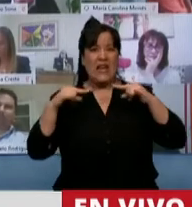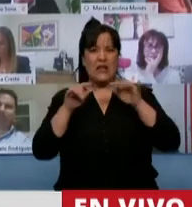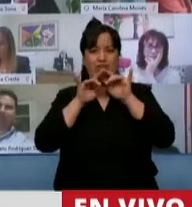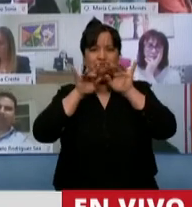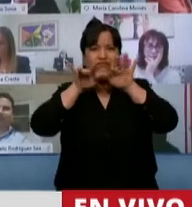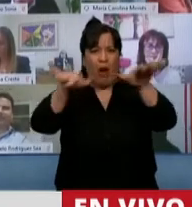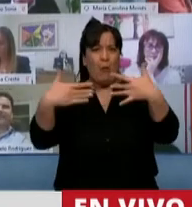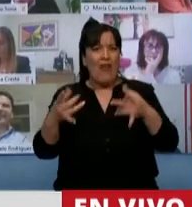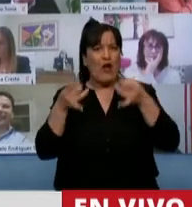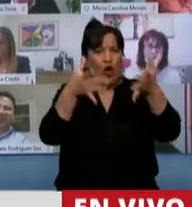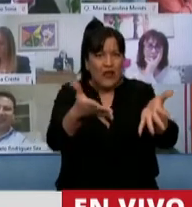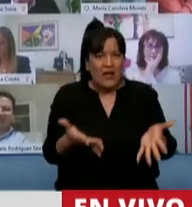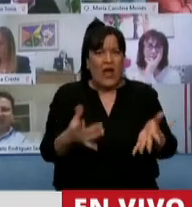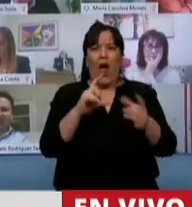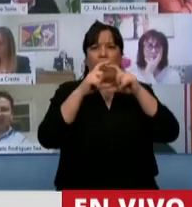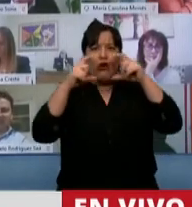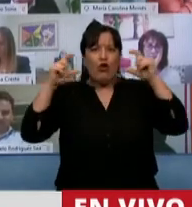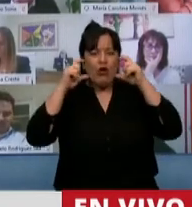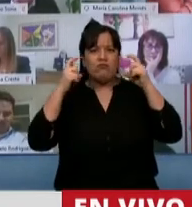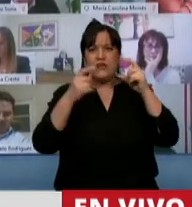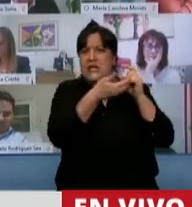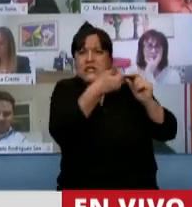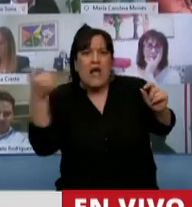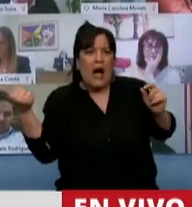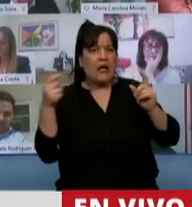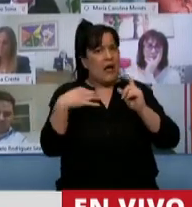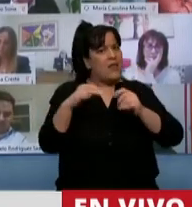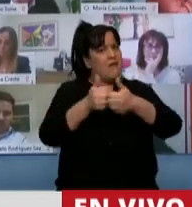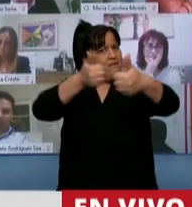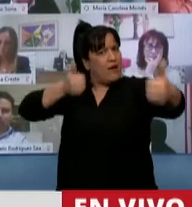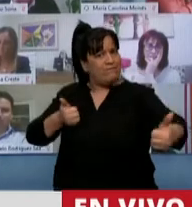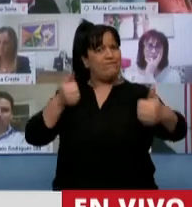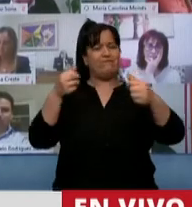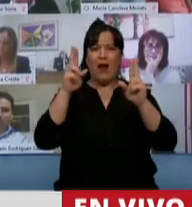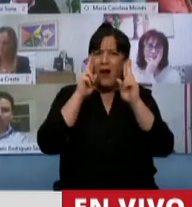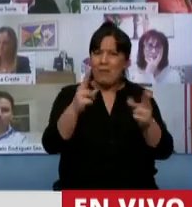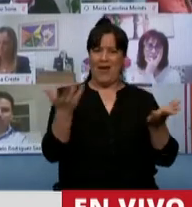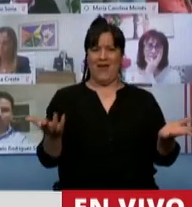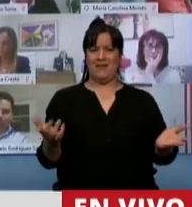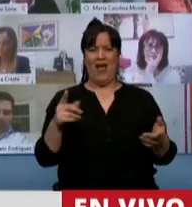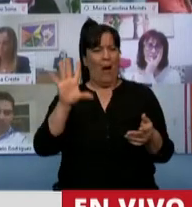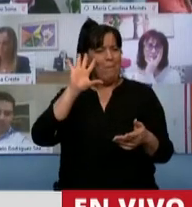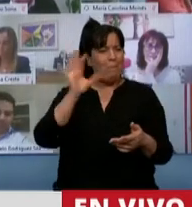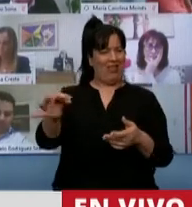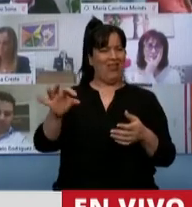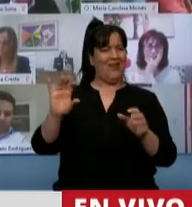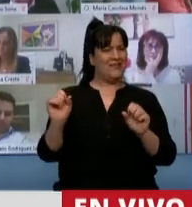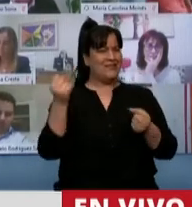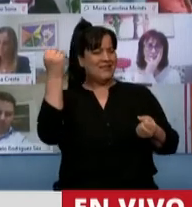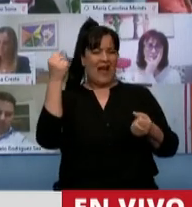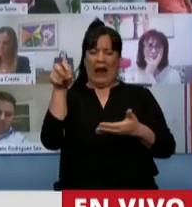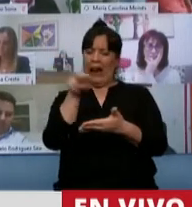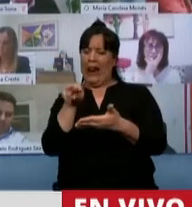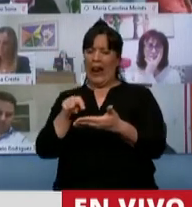sacan los barbijos no respetando las reglas del distanciamiento social preventivo. Se nos nota que leen